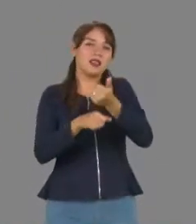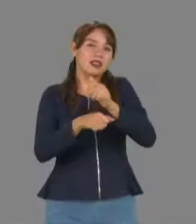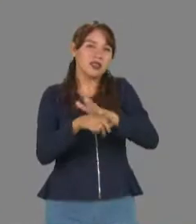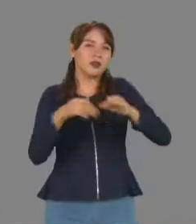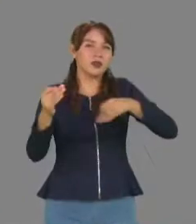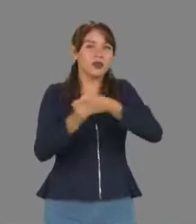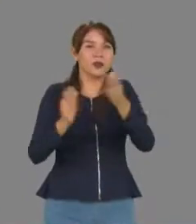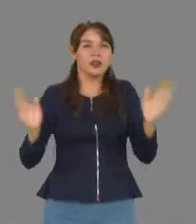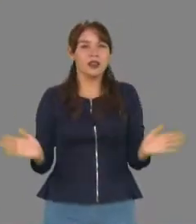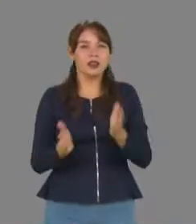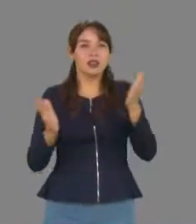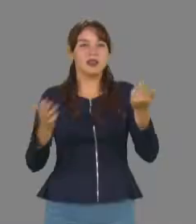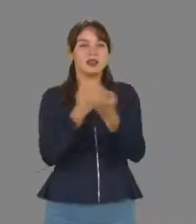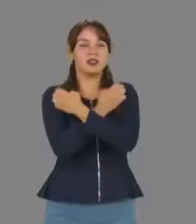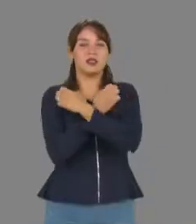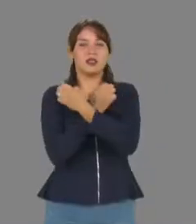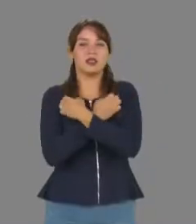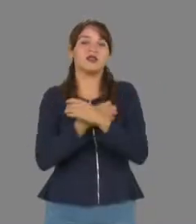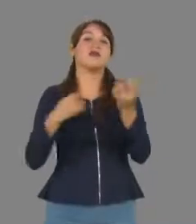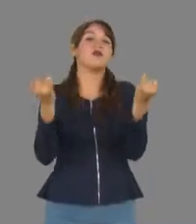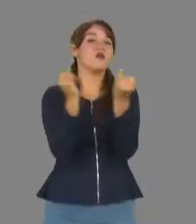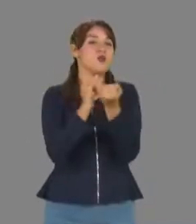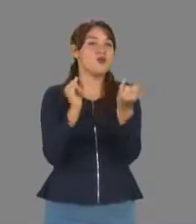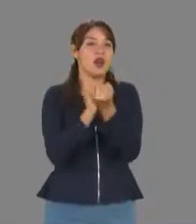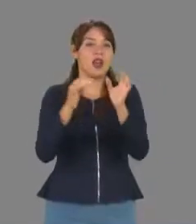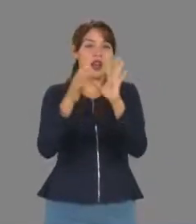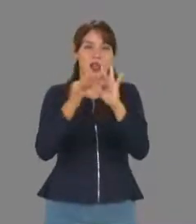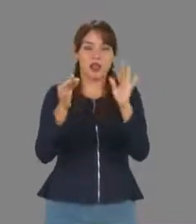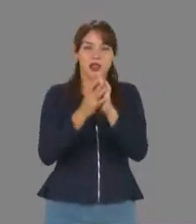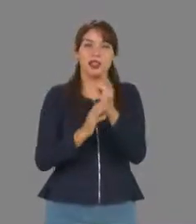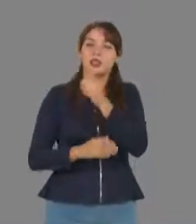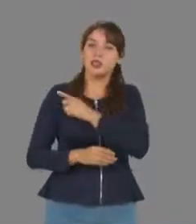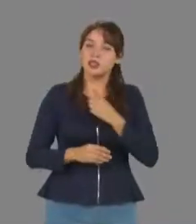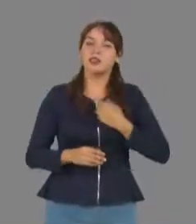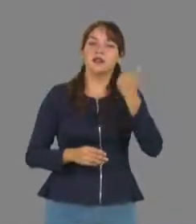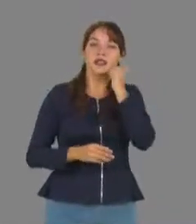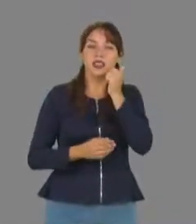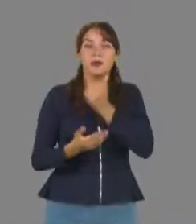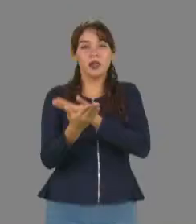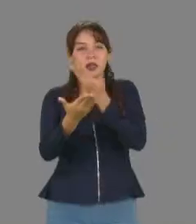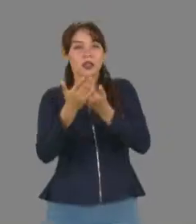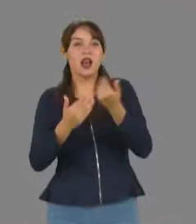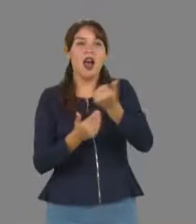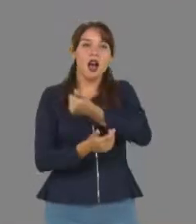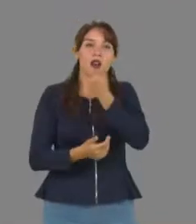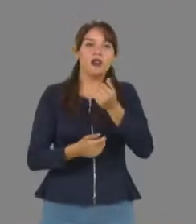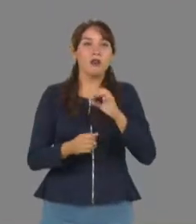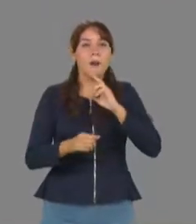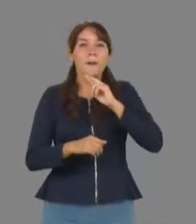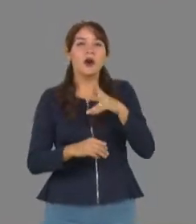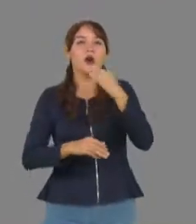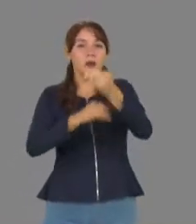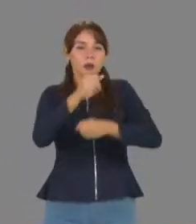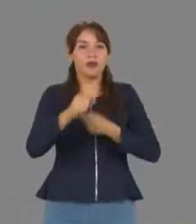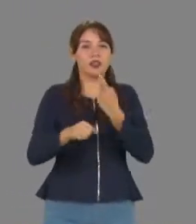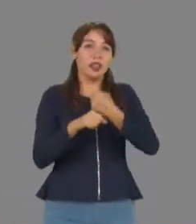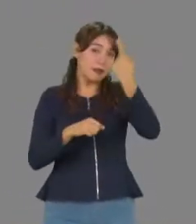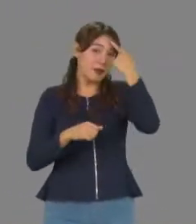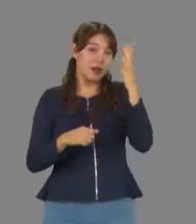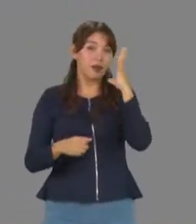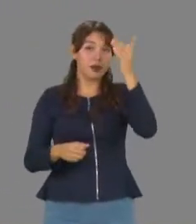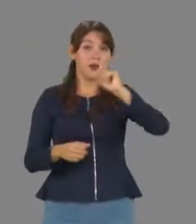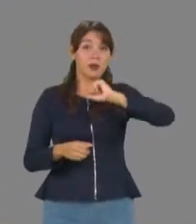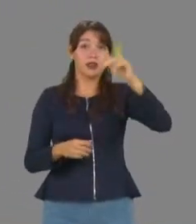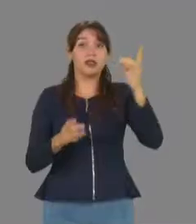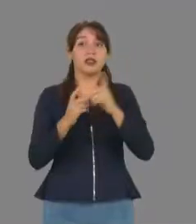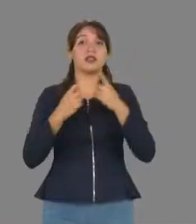su calidad educativa y subrayó que se deben ofrecer a los estudiantes mayores oportunidades para su desarrollo profesional. Por su